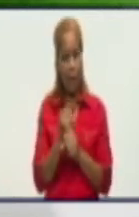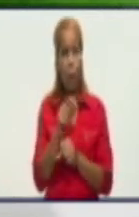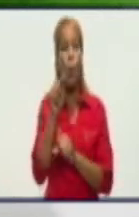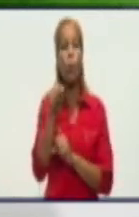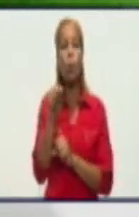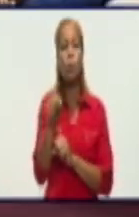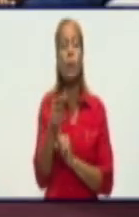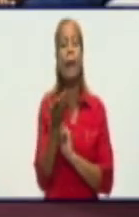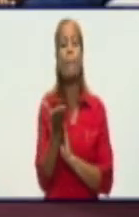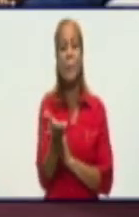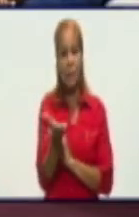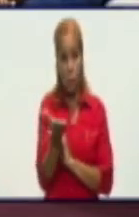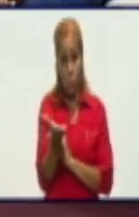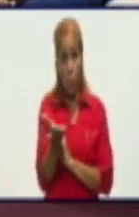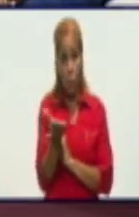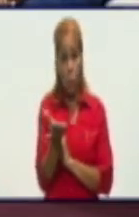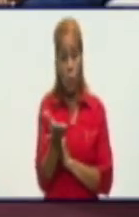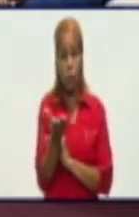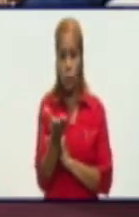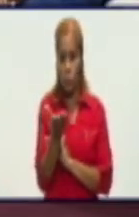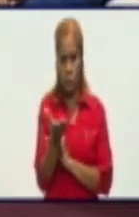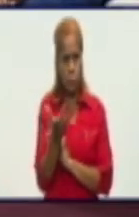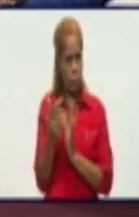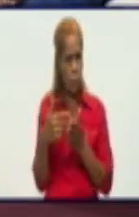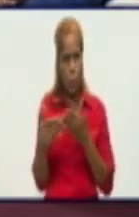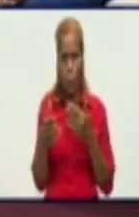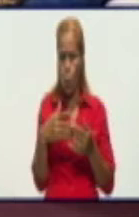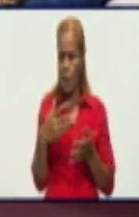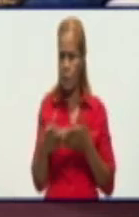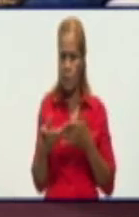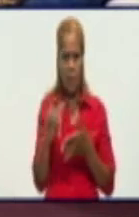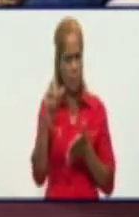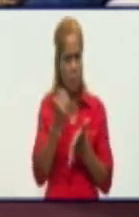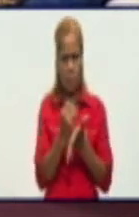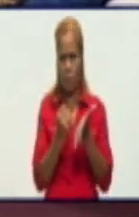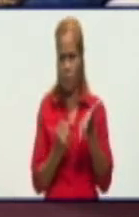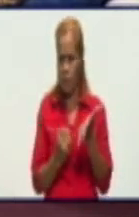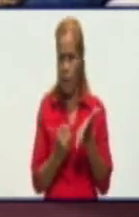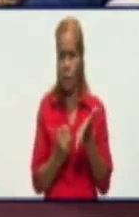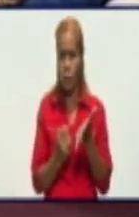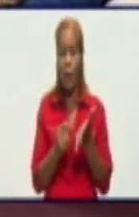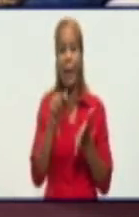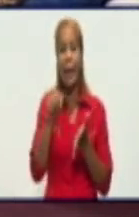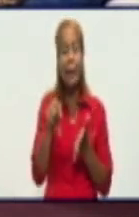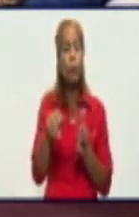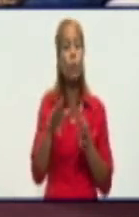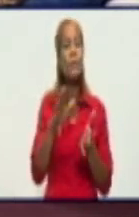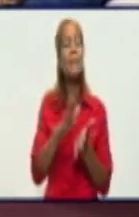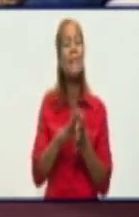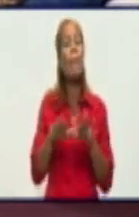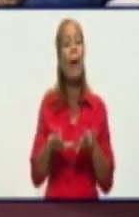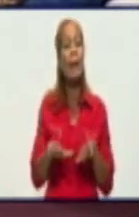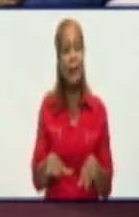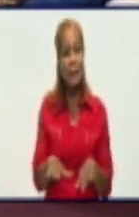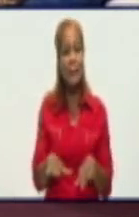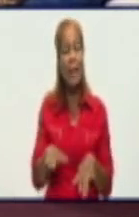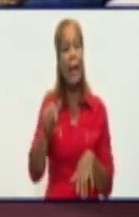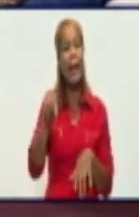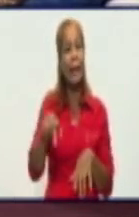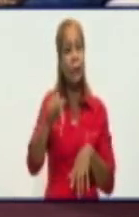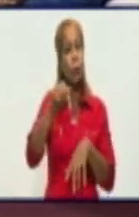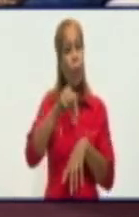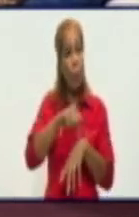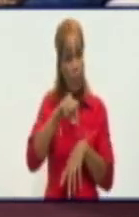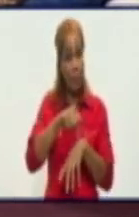término para entregarle esa documentación fiscal a usted, esa certificación fiscal se paraliza en ese momento y se aplaza por